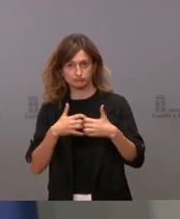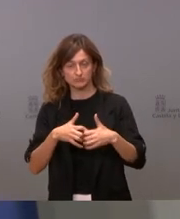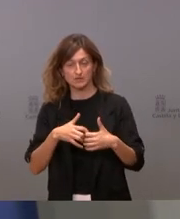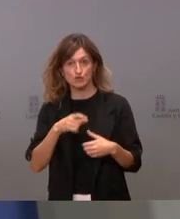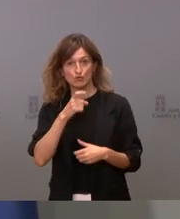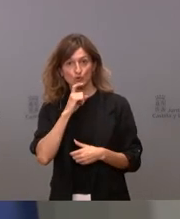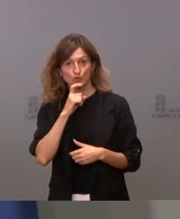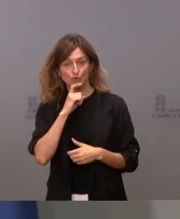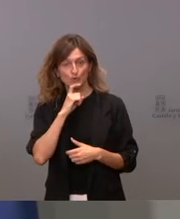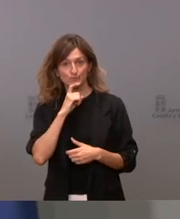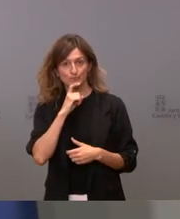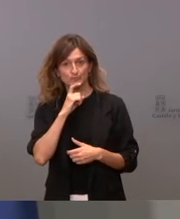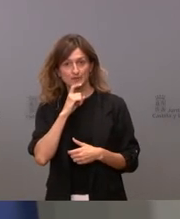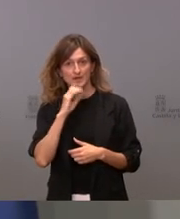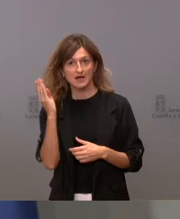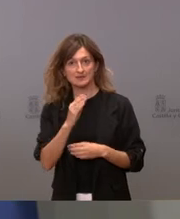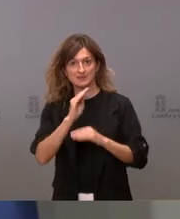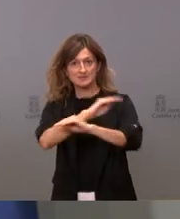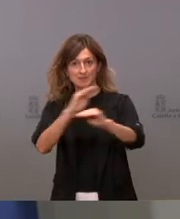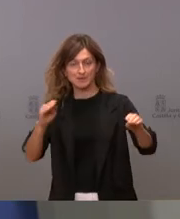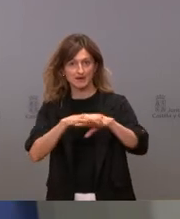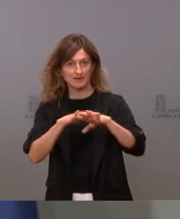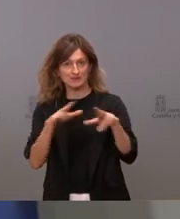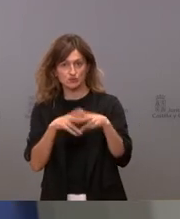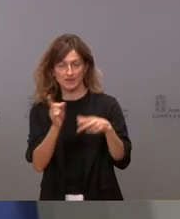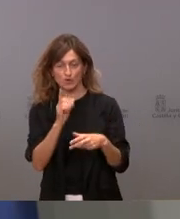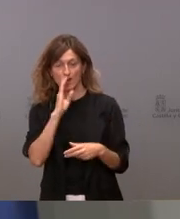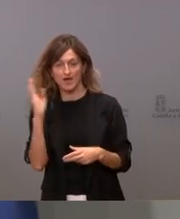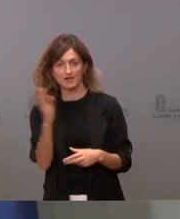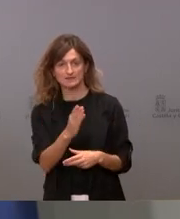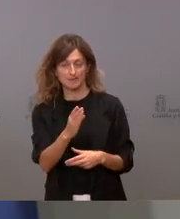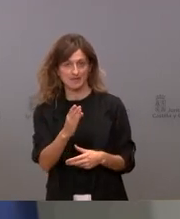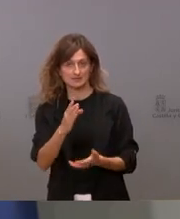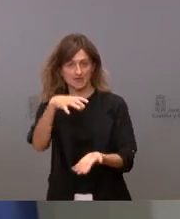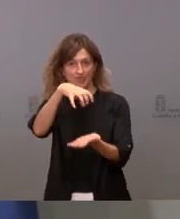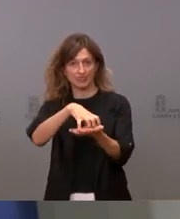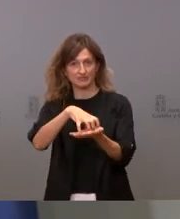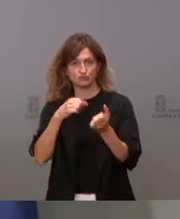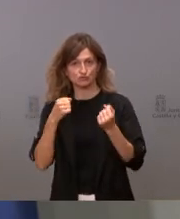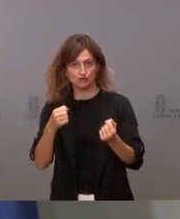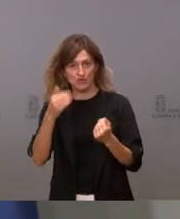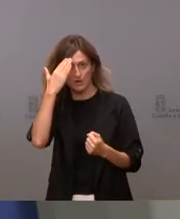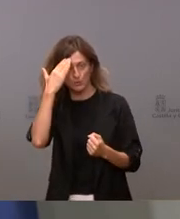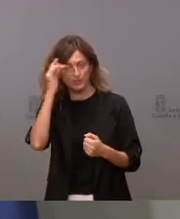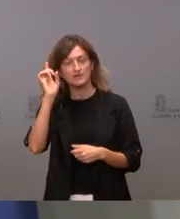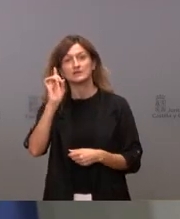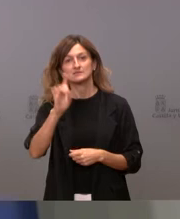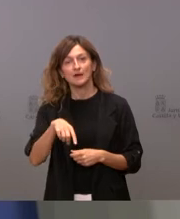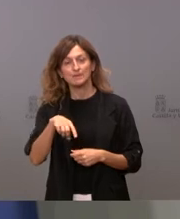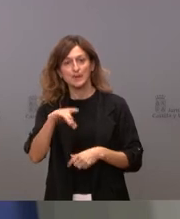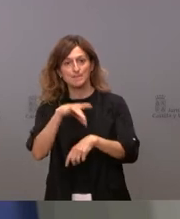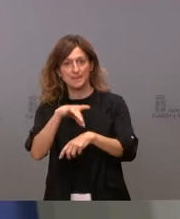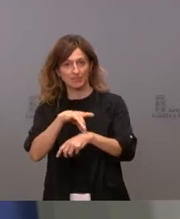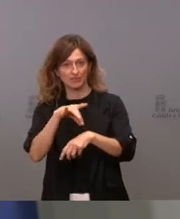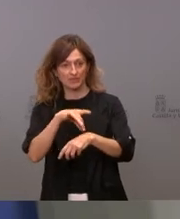hacer? Insisto, no se van a hacer a través de llamamientos en las redes, se van a hacer a través de los centros de salud y de los médicos